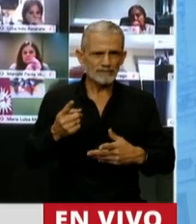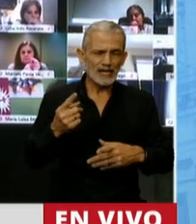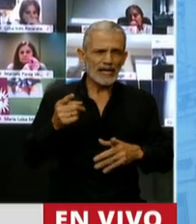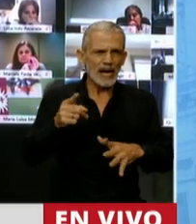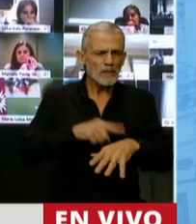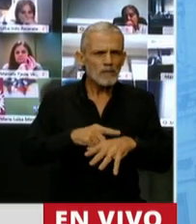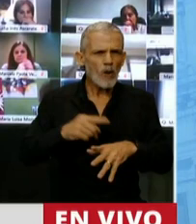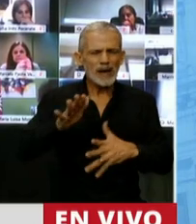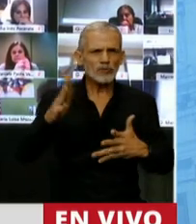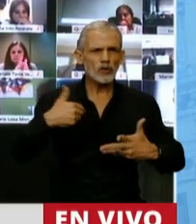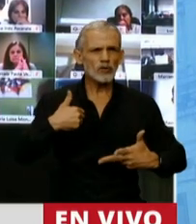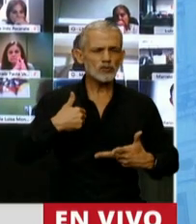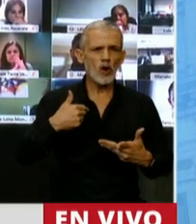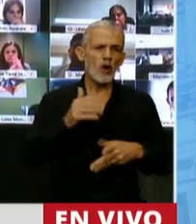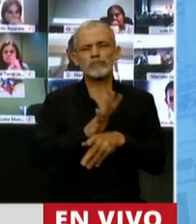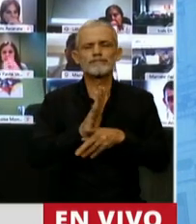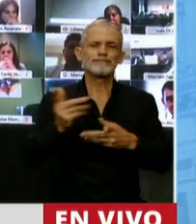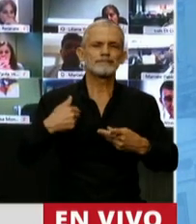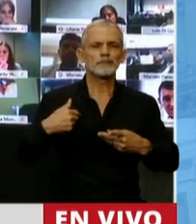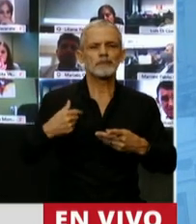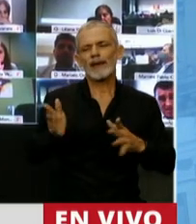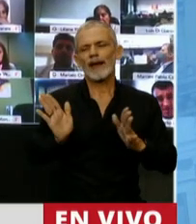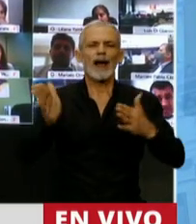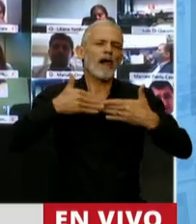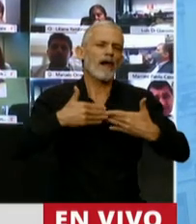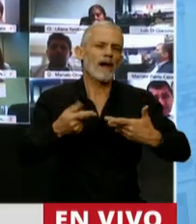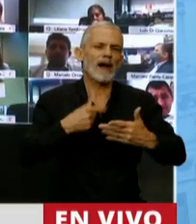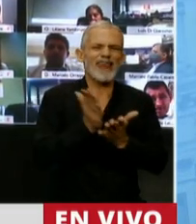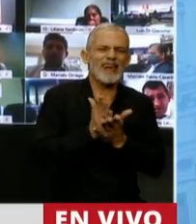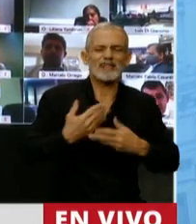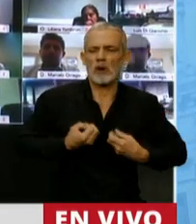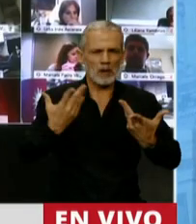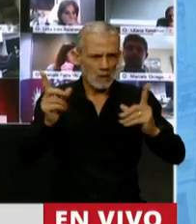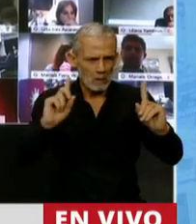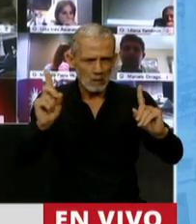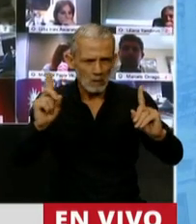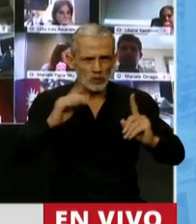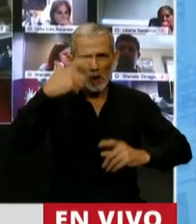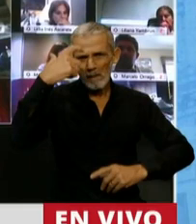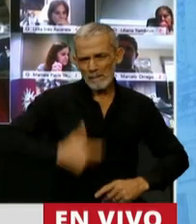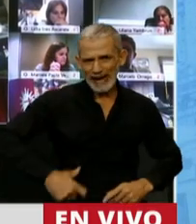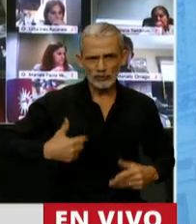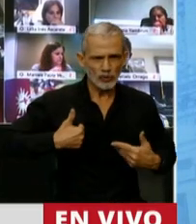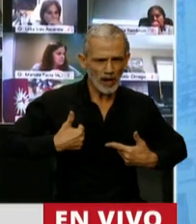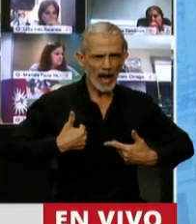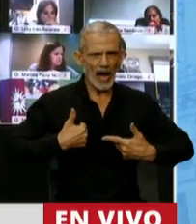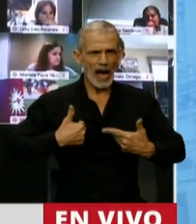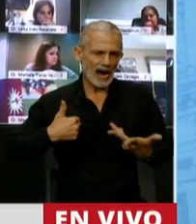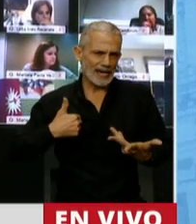es que a mí se me cercenaba el derecho a expresarme en tanto y en cuanto persona que ejerce